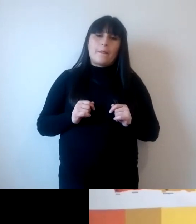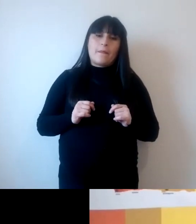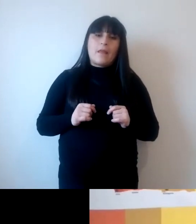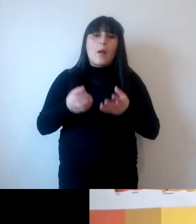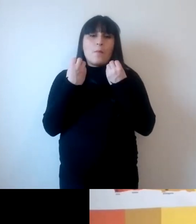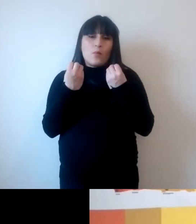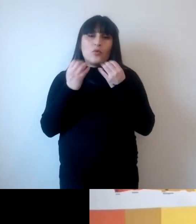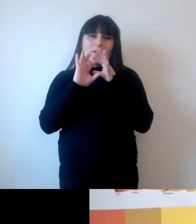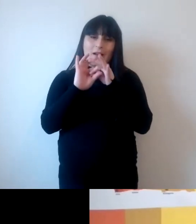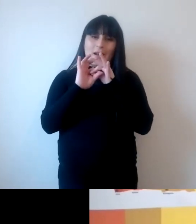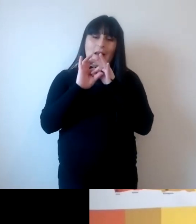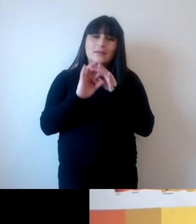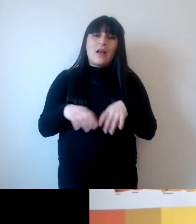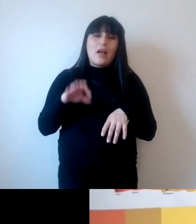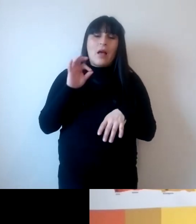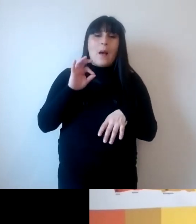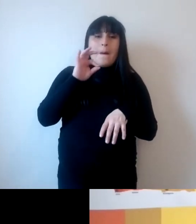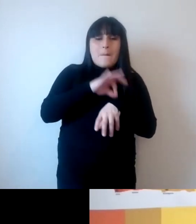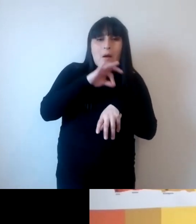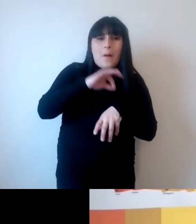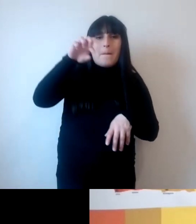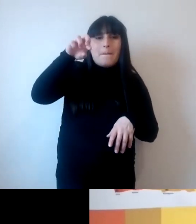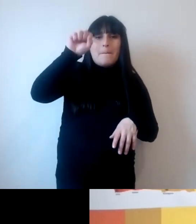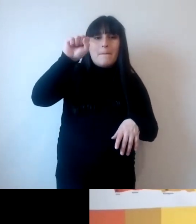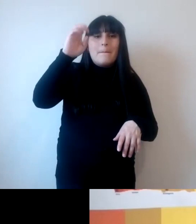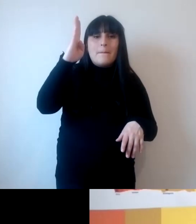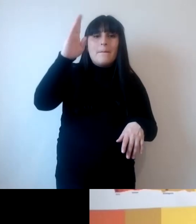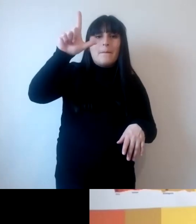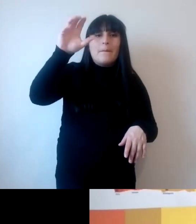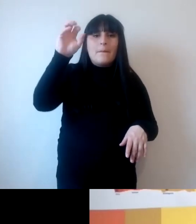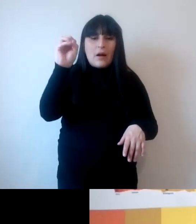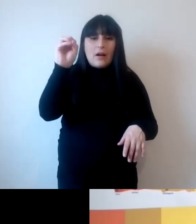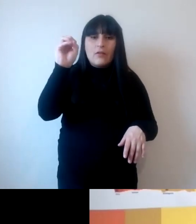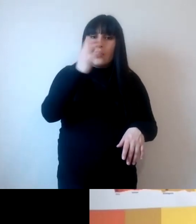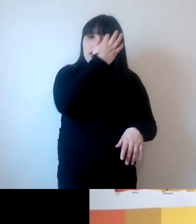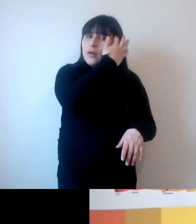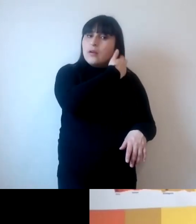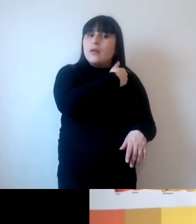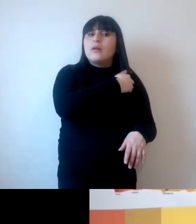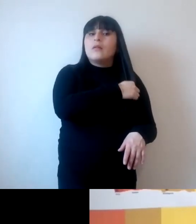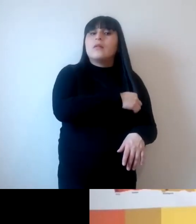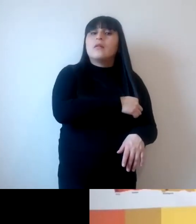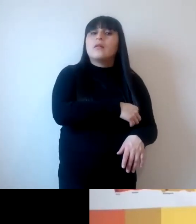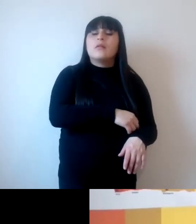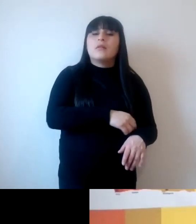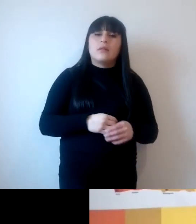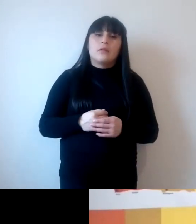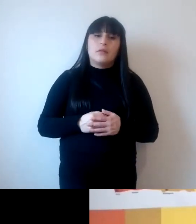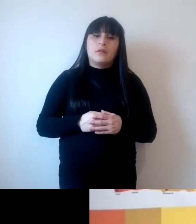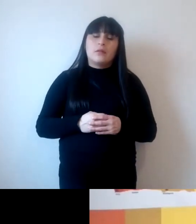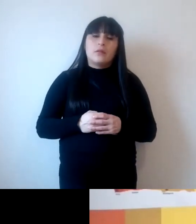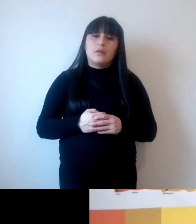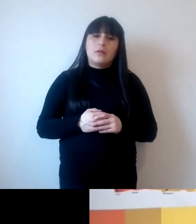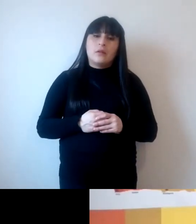muchas gracias doctor Pablo por las respuestas a estas dos primeras preguntas vamos a alcanzar creo a leer me parece un máximo de cuatro para